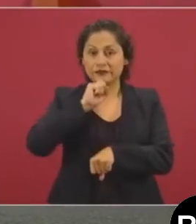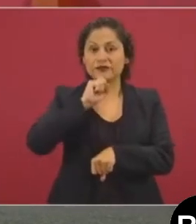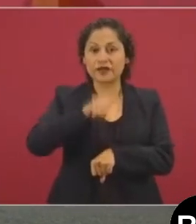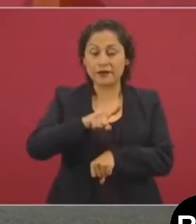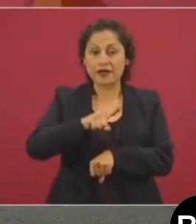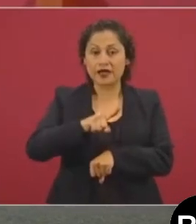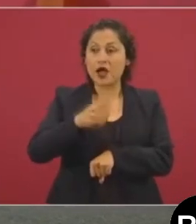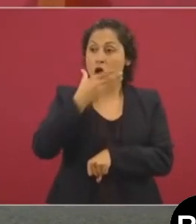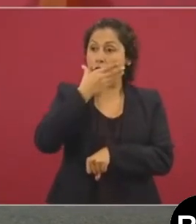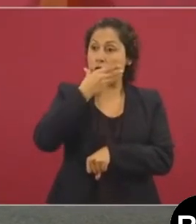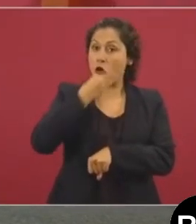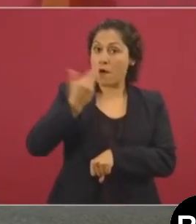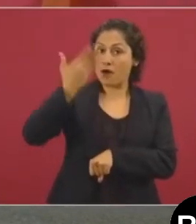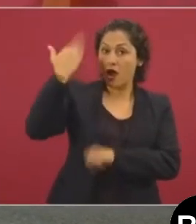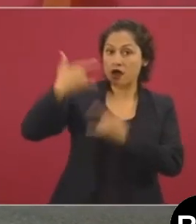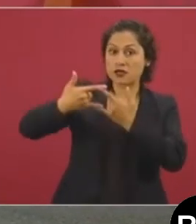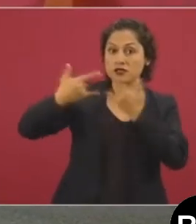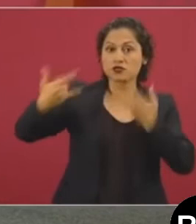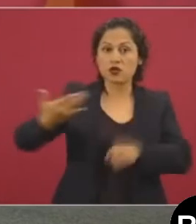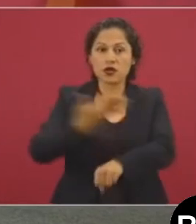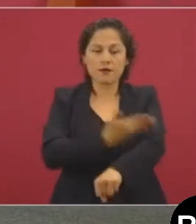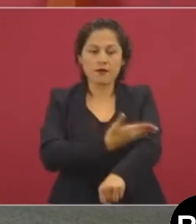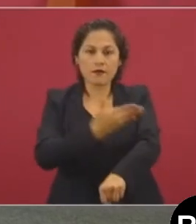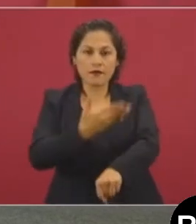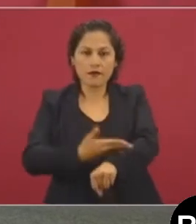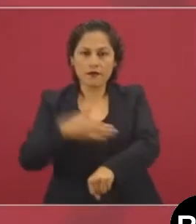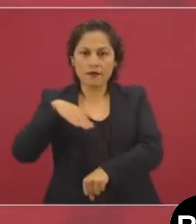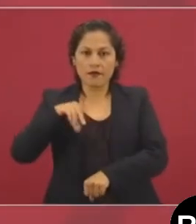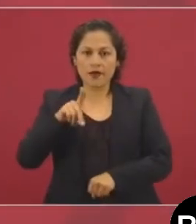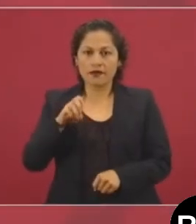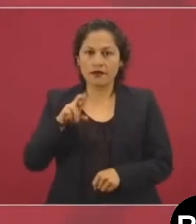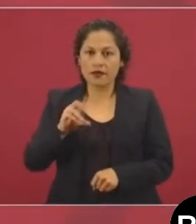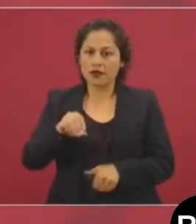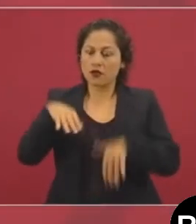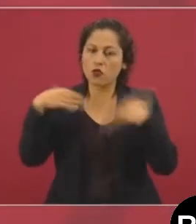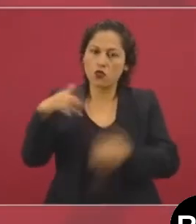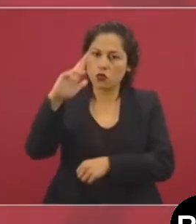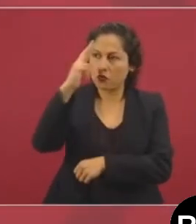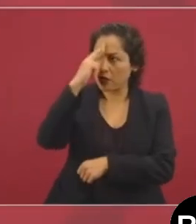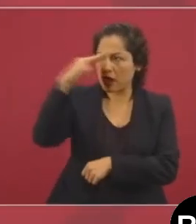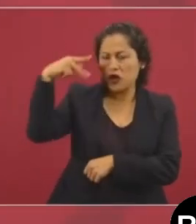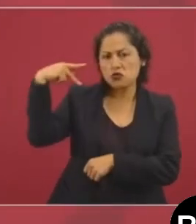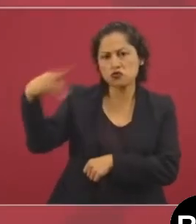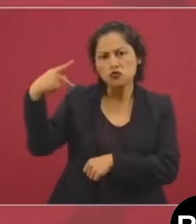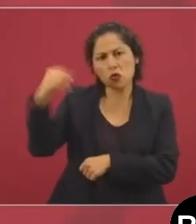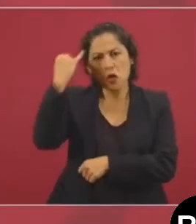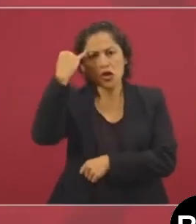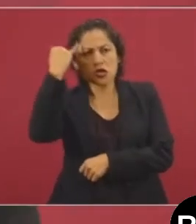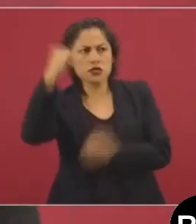y participar